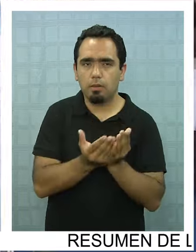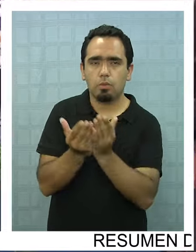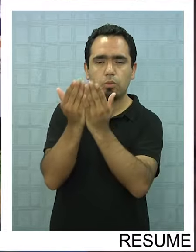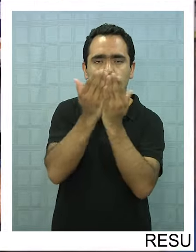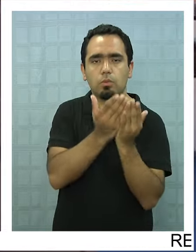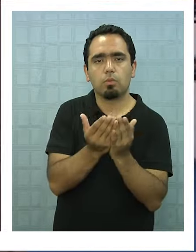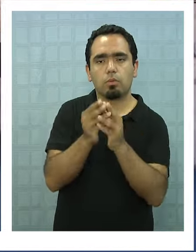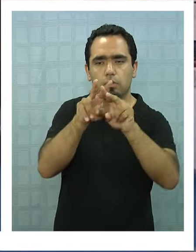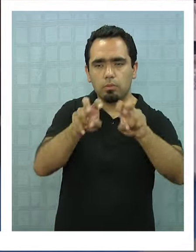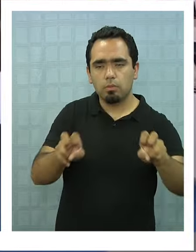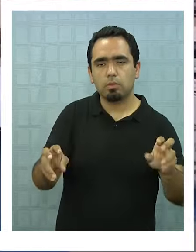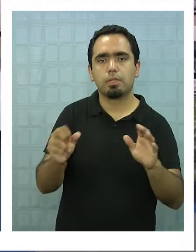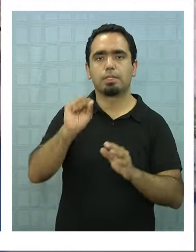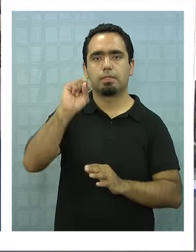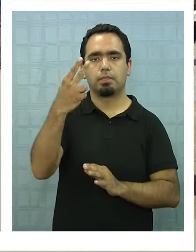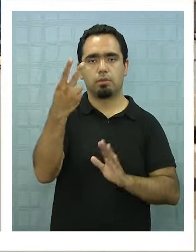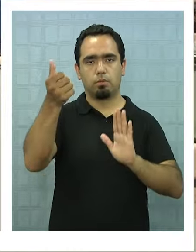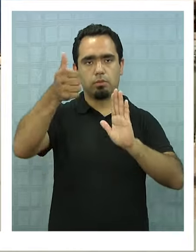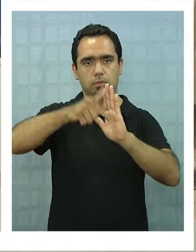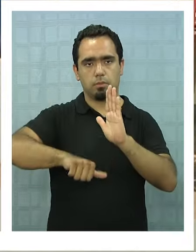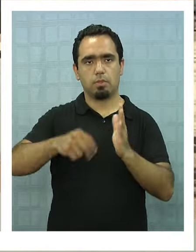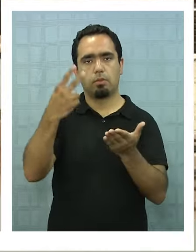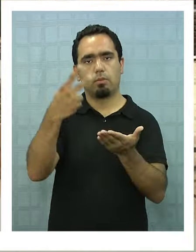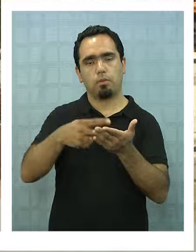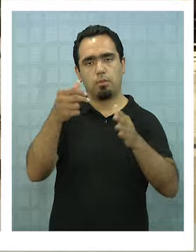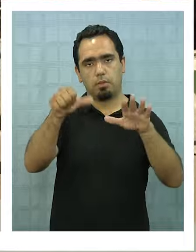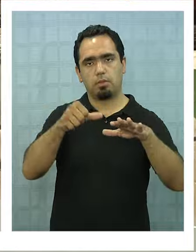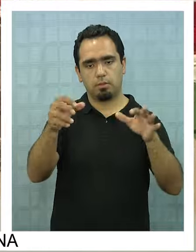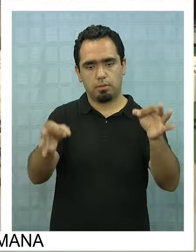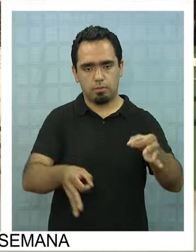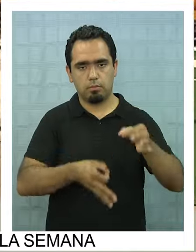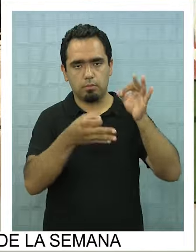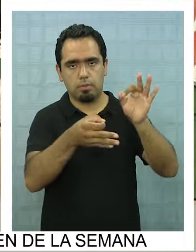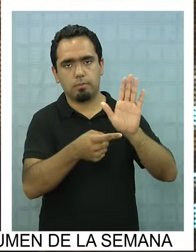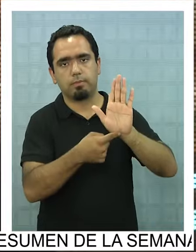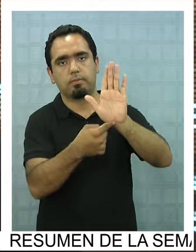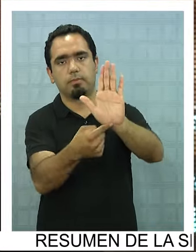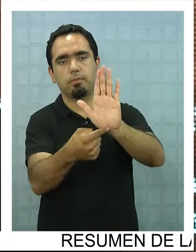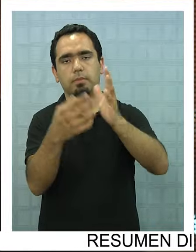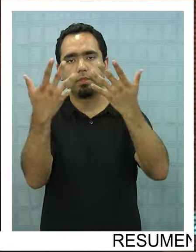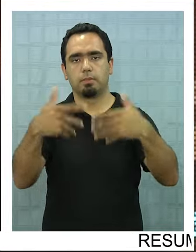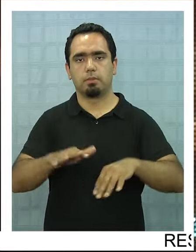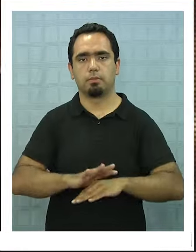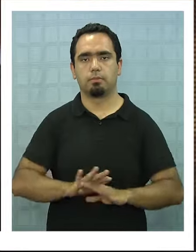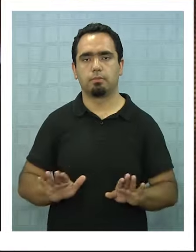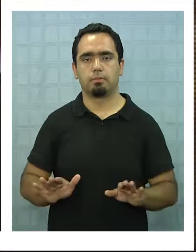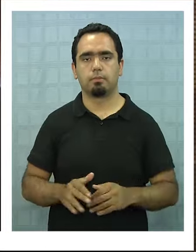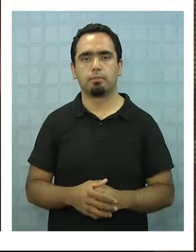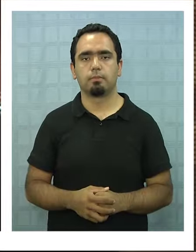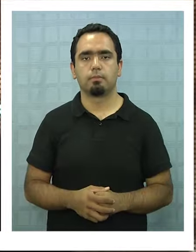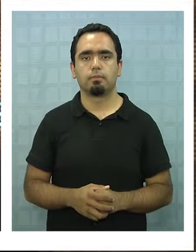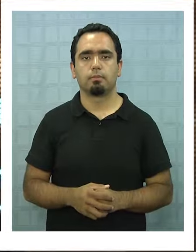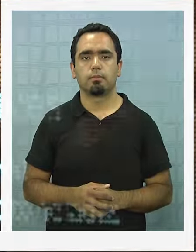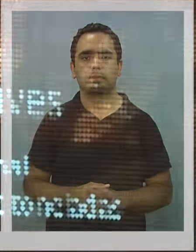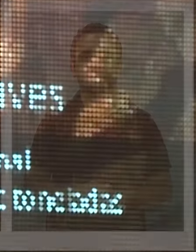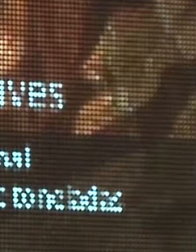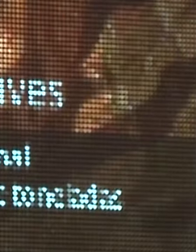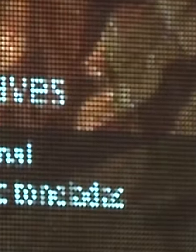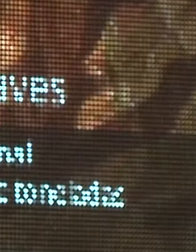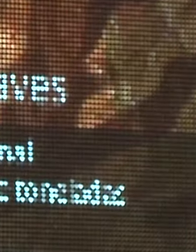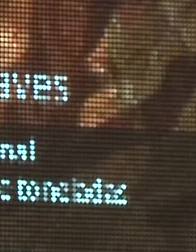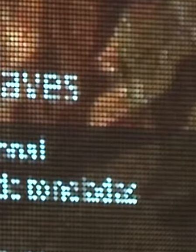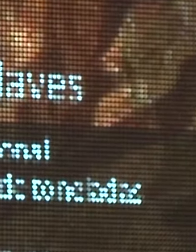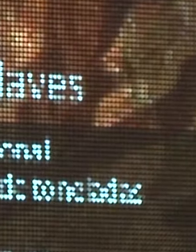ambiental se presentaría en el segundo semestre del 2016. 28.000 millones de toneladas por un